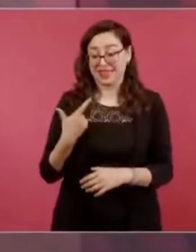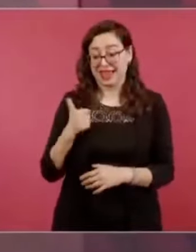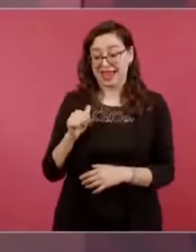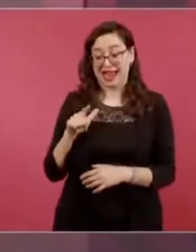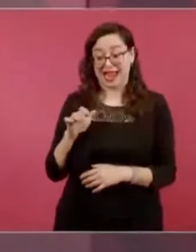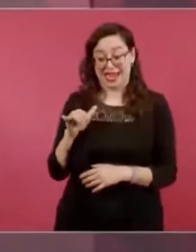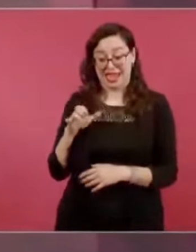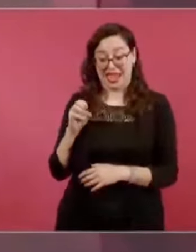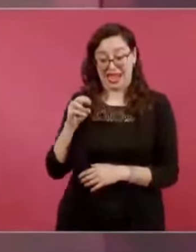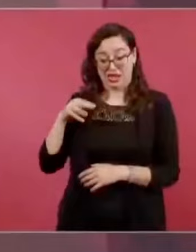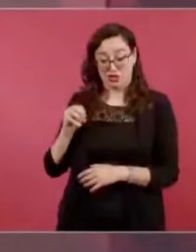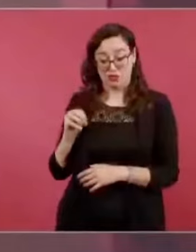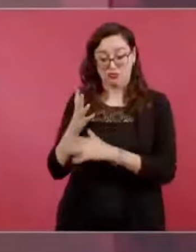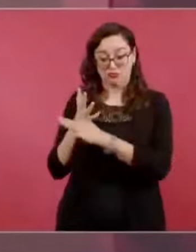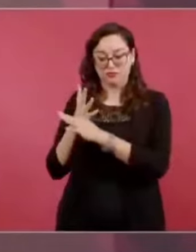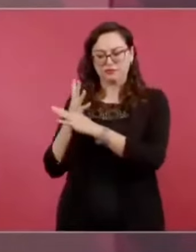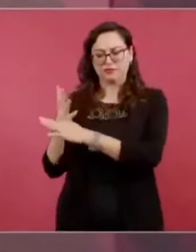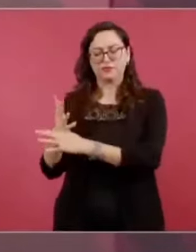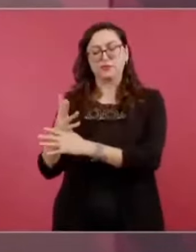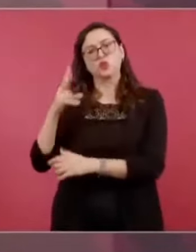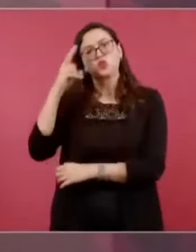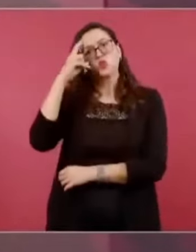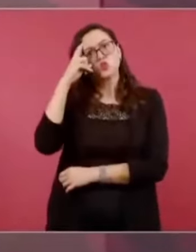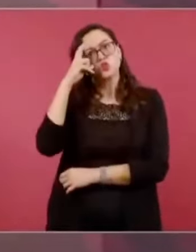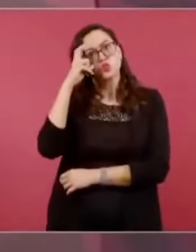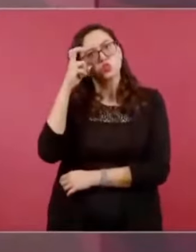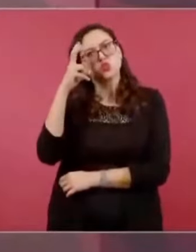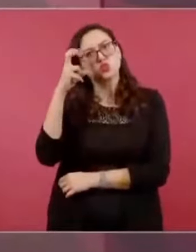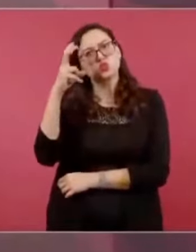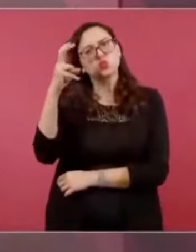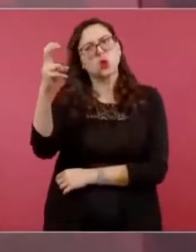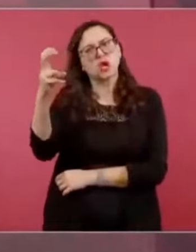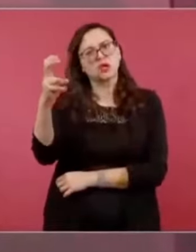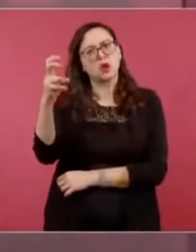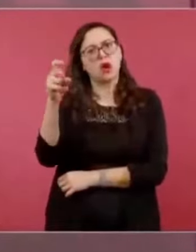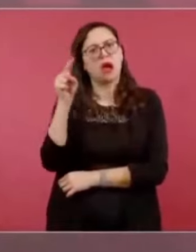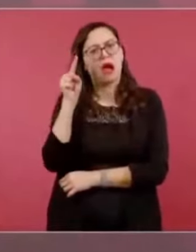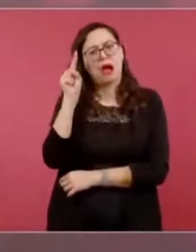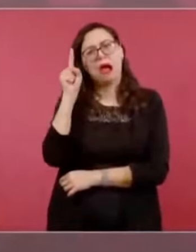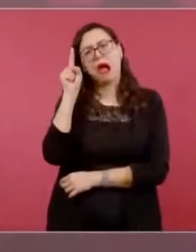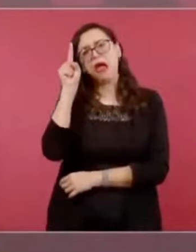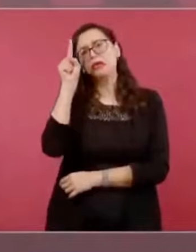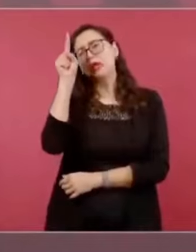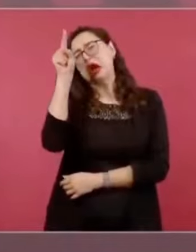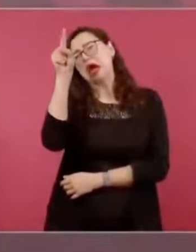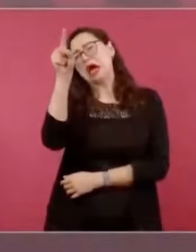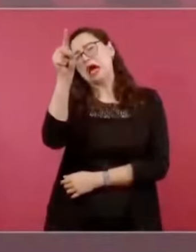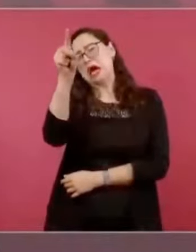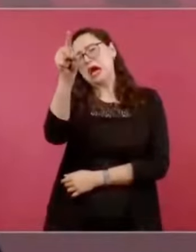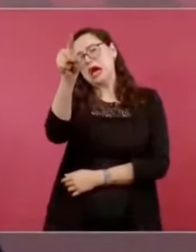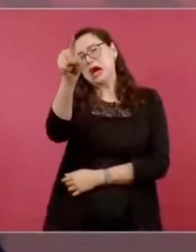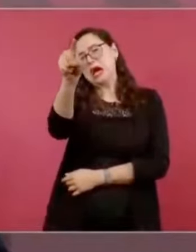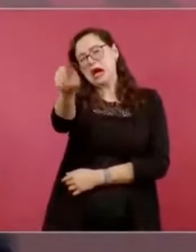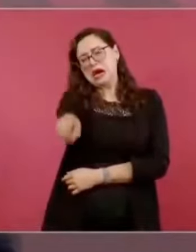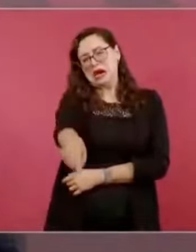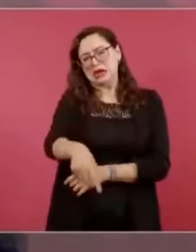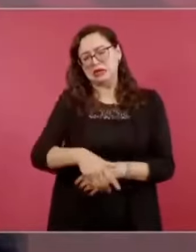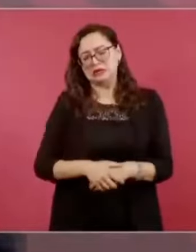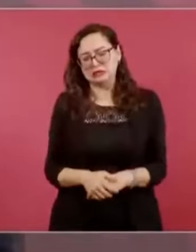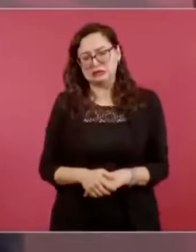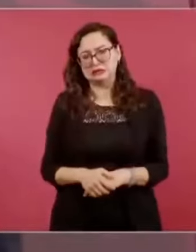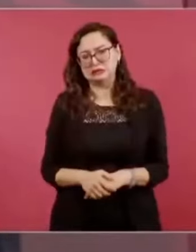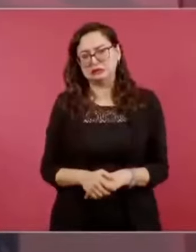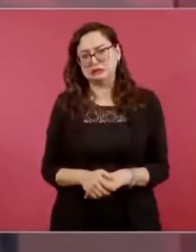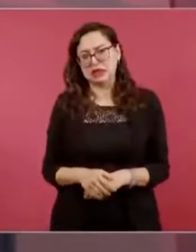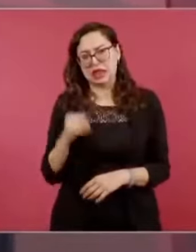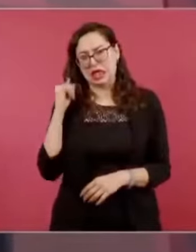utopía era lo que estaba adelante de